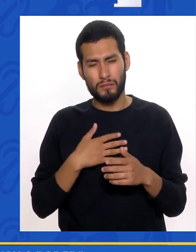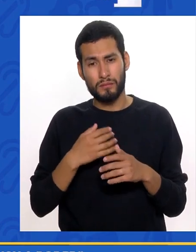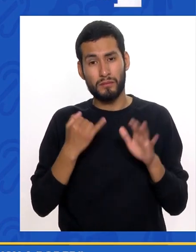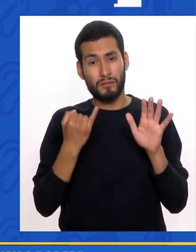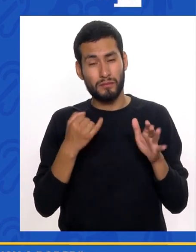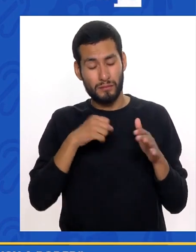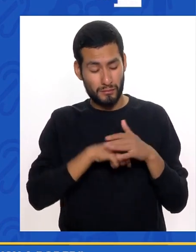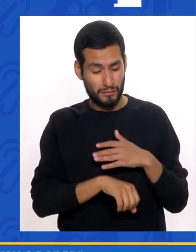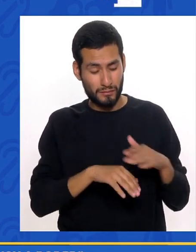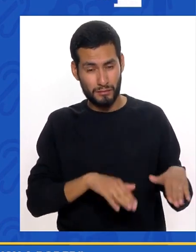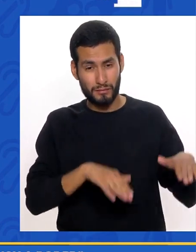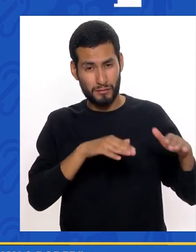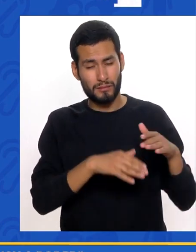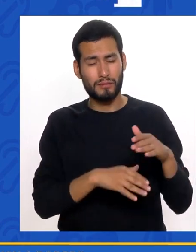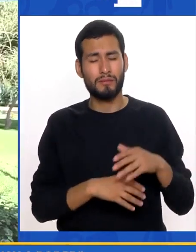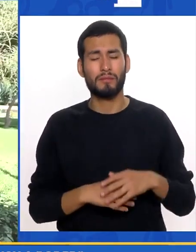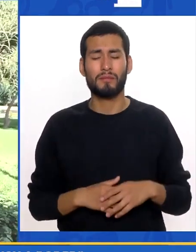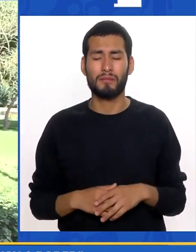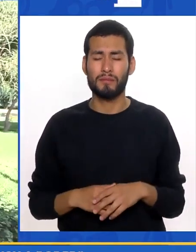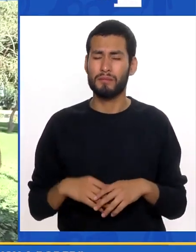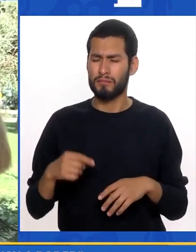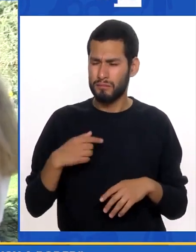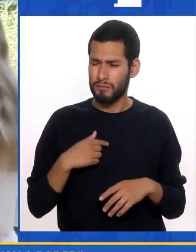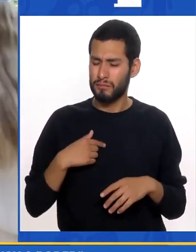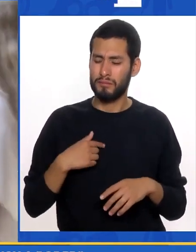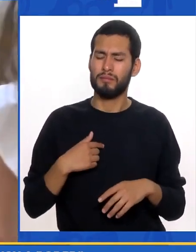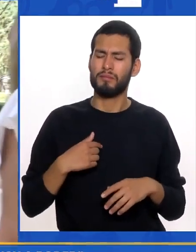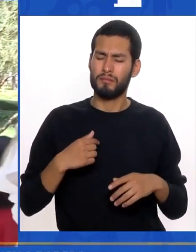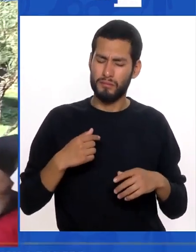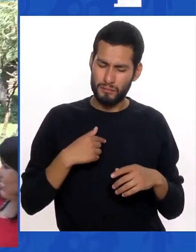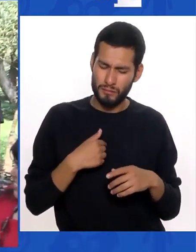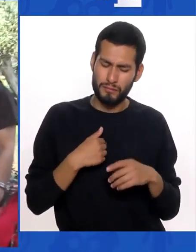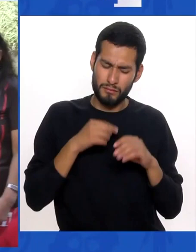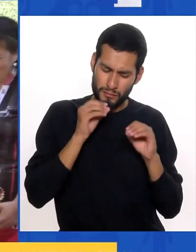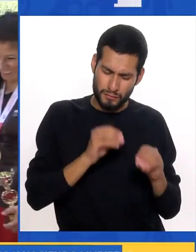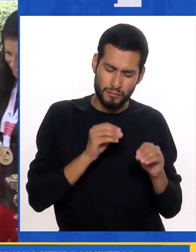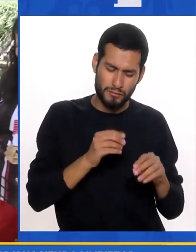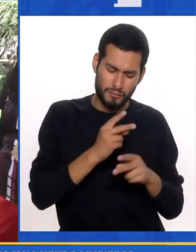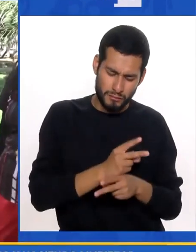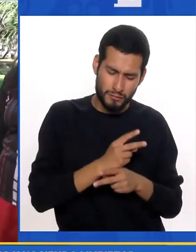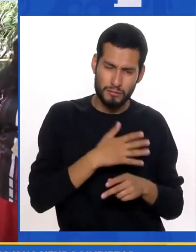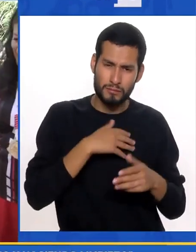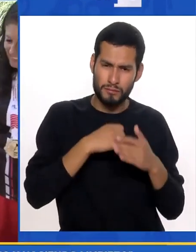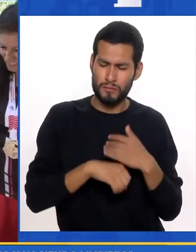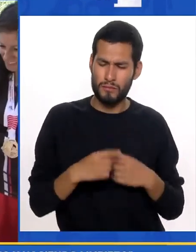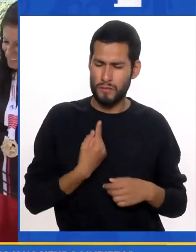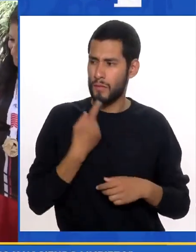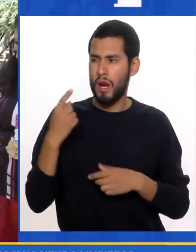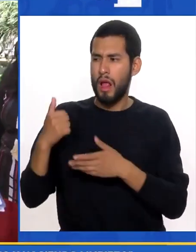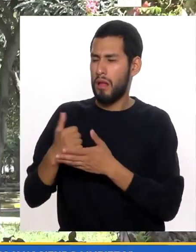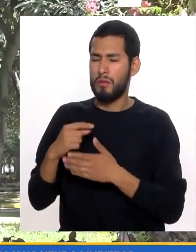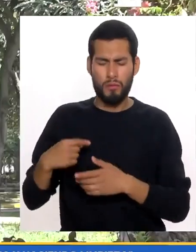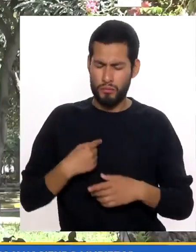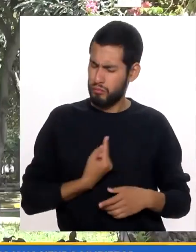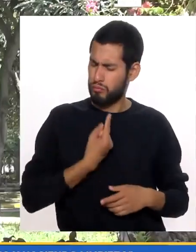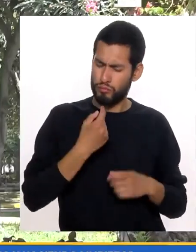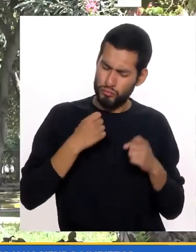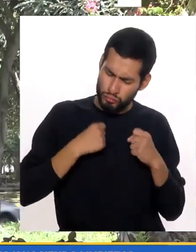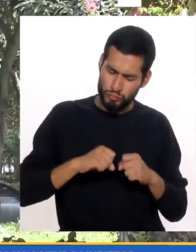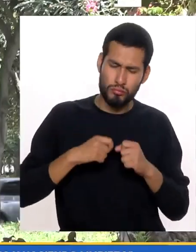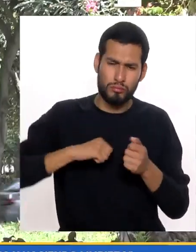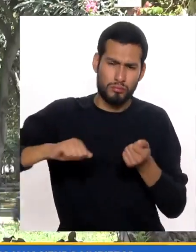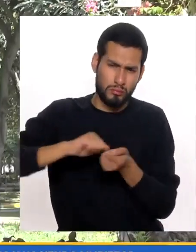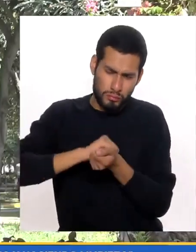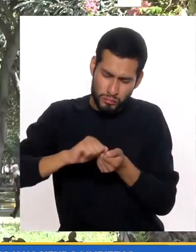tenías A mis cinco A mis seis hijos Y Decí que yo voy a criar A mis hijos Nadie me va a ayudar Y yo sola Y